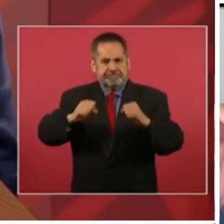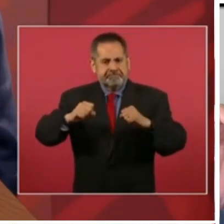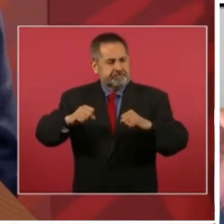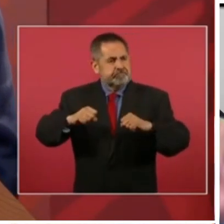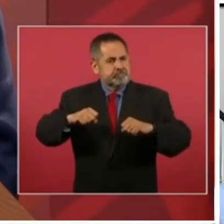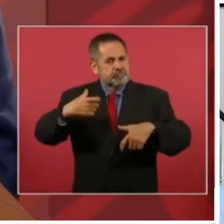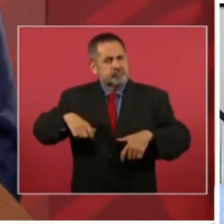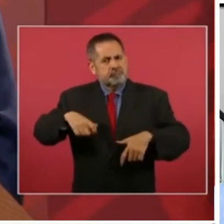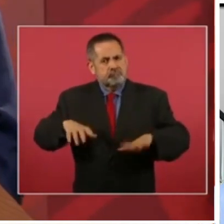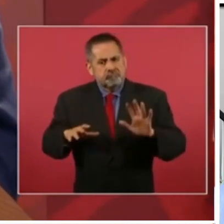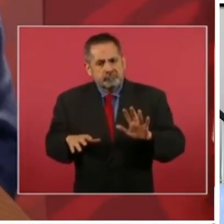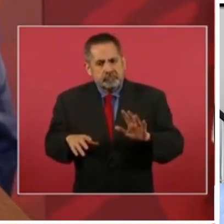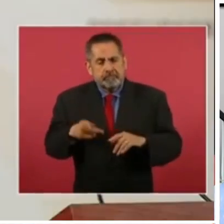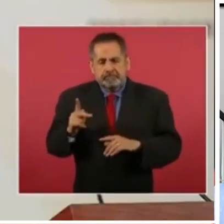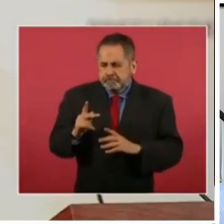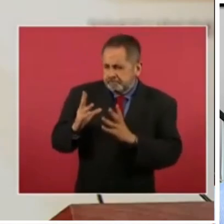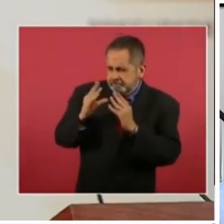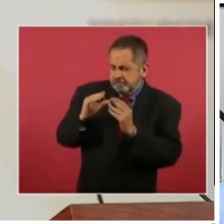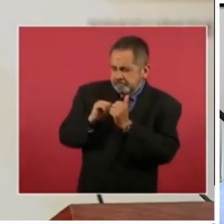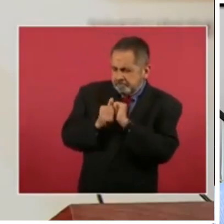pero con la educación